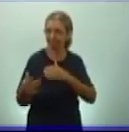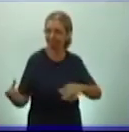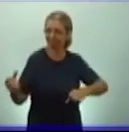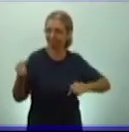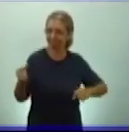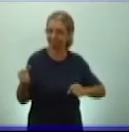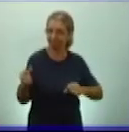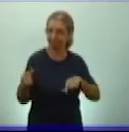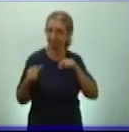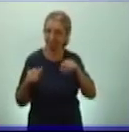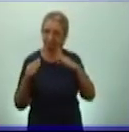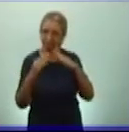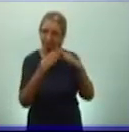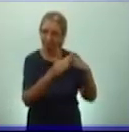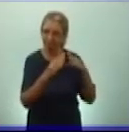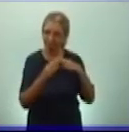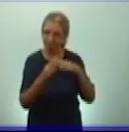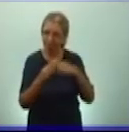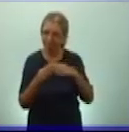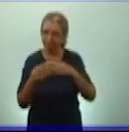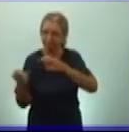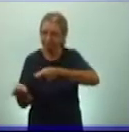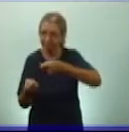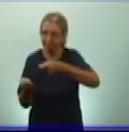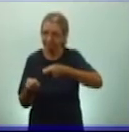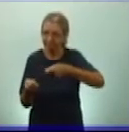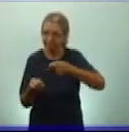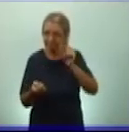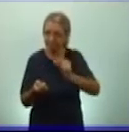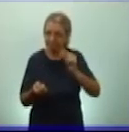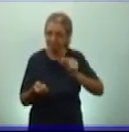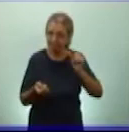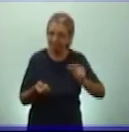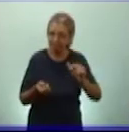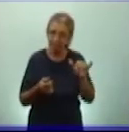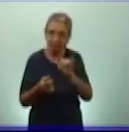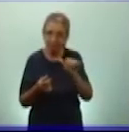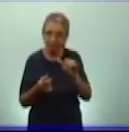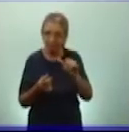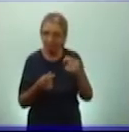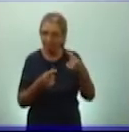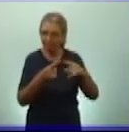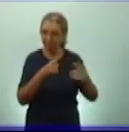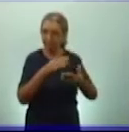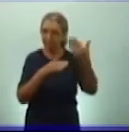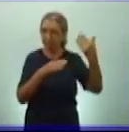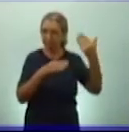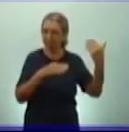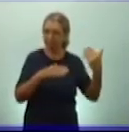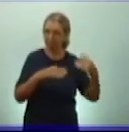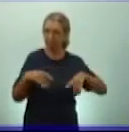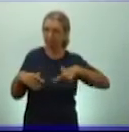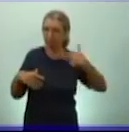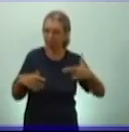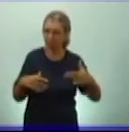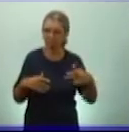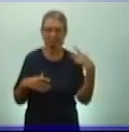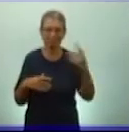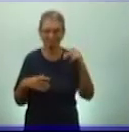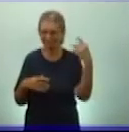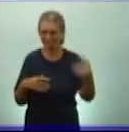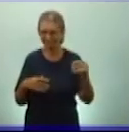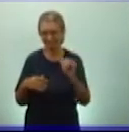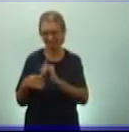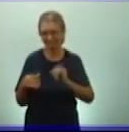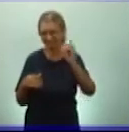campesinas en esta civilización, de la misma manera que en los mayas y los aztecas, eran explotadas duramente por el Inca